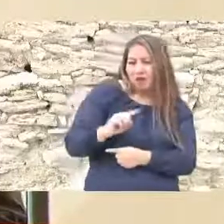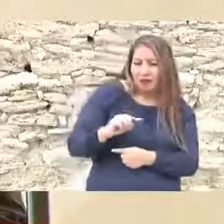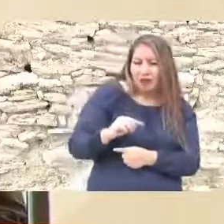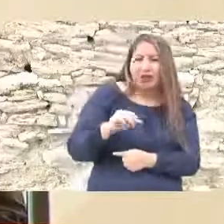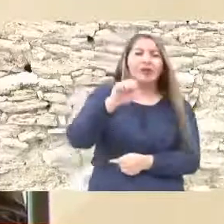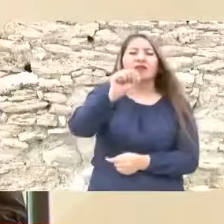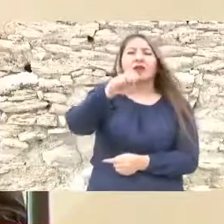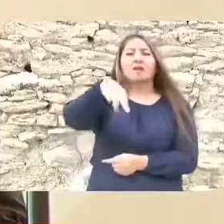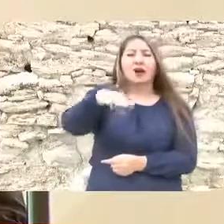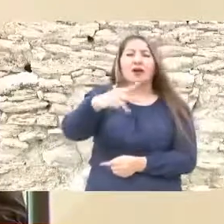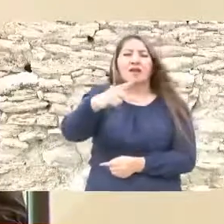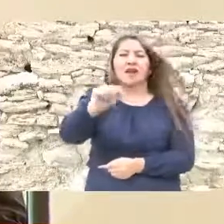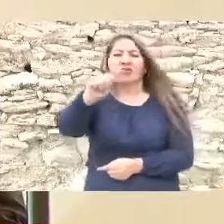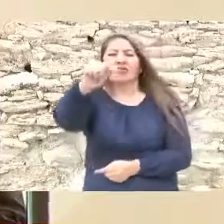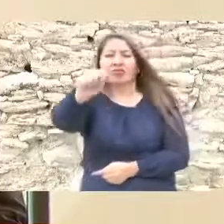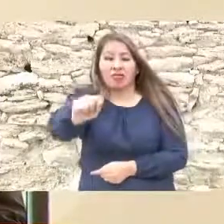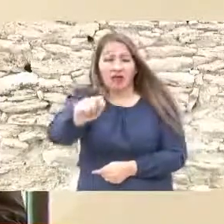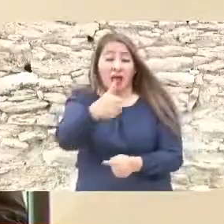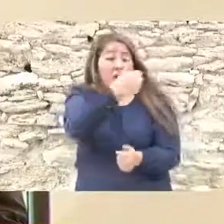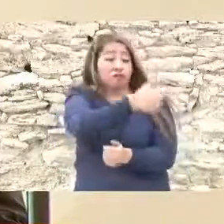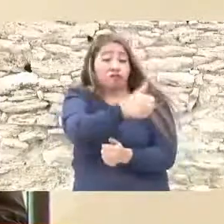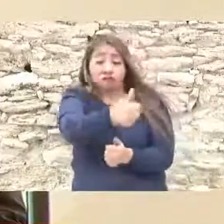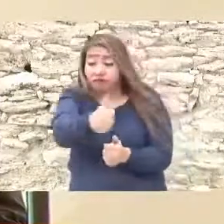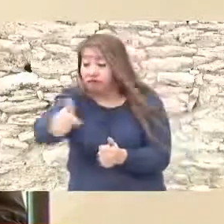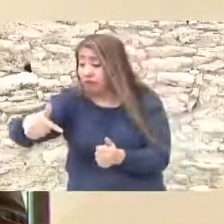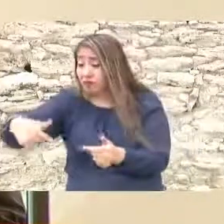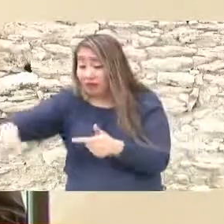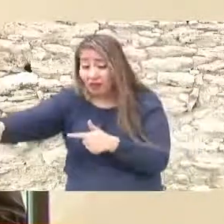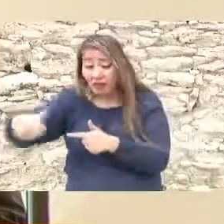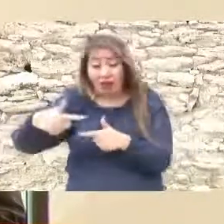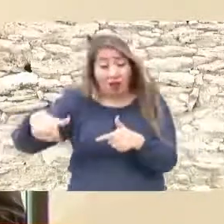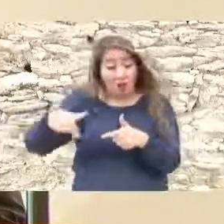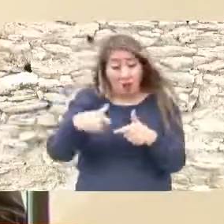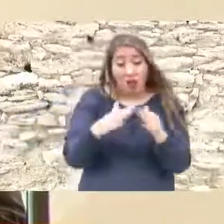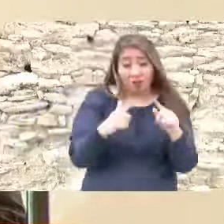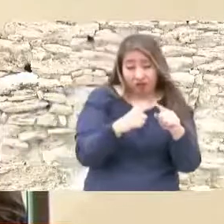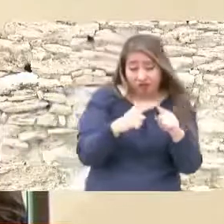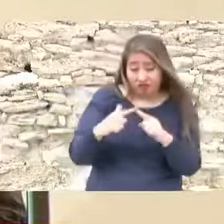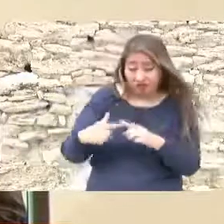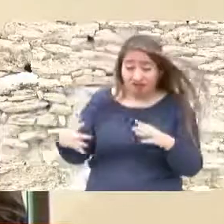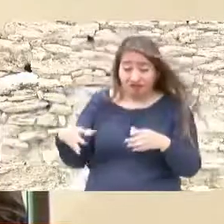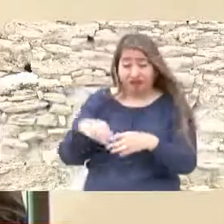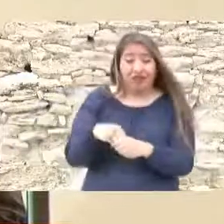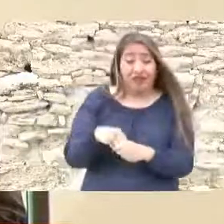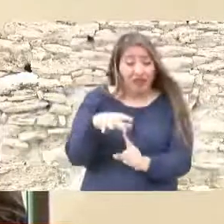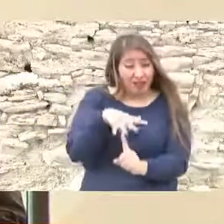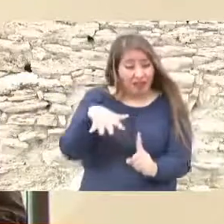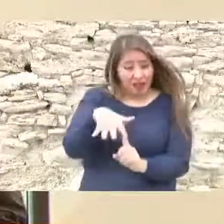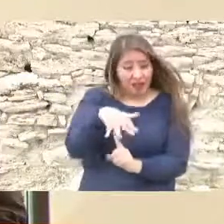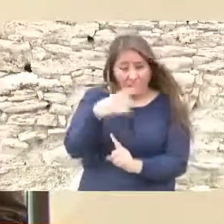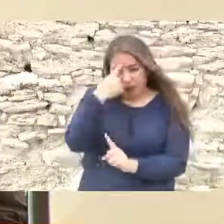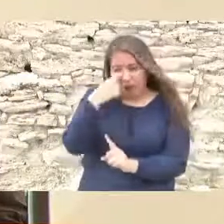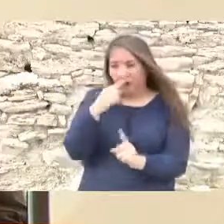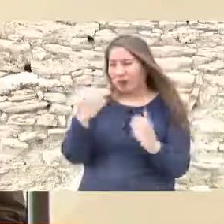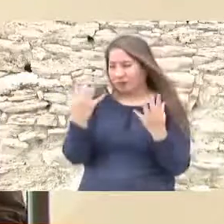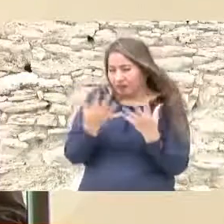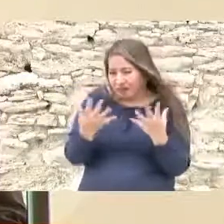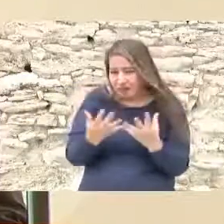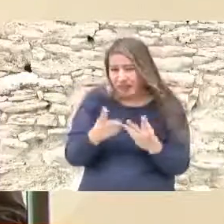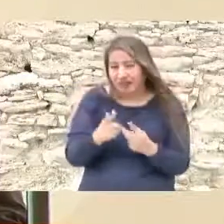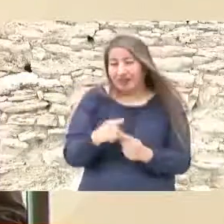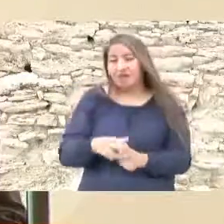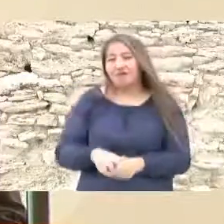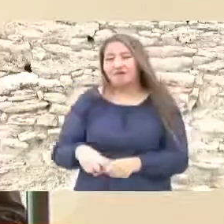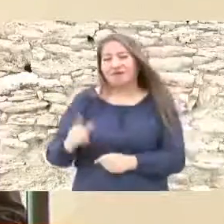Semarnat y cada una de las instituciones que componen el sector ambiental tenemos para hacer efectivo el